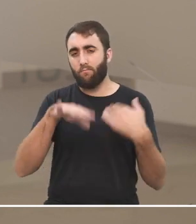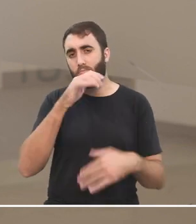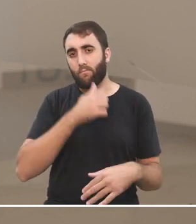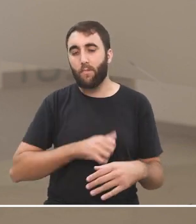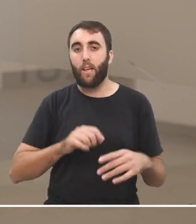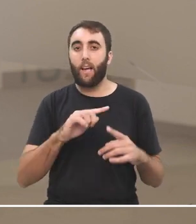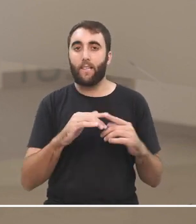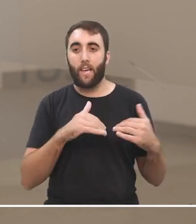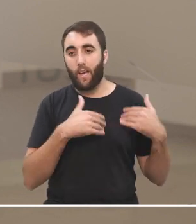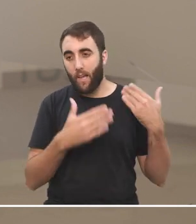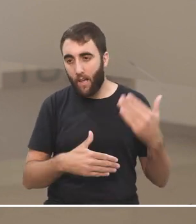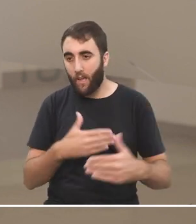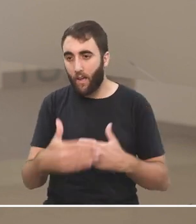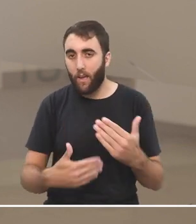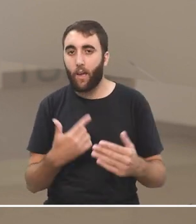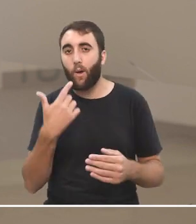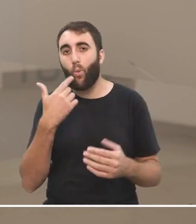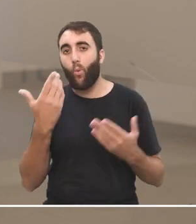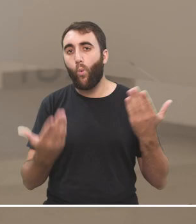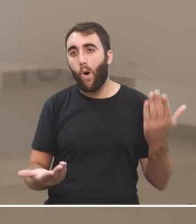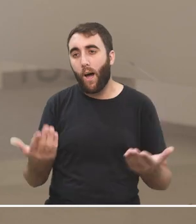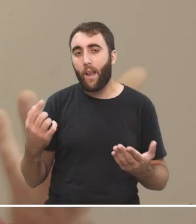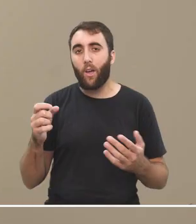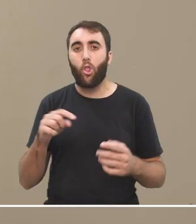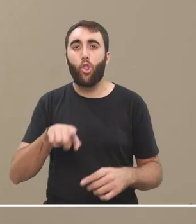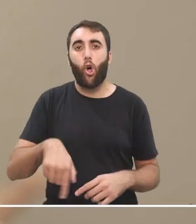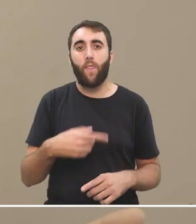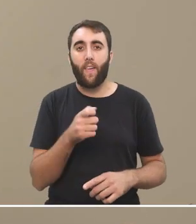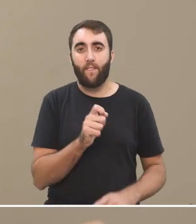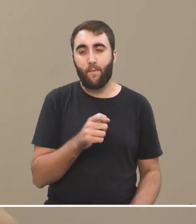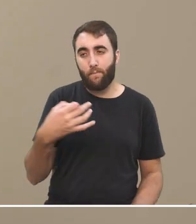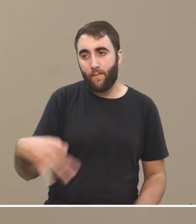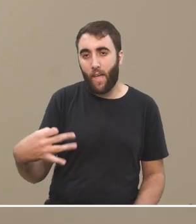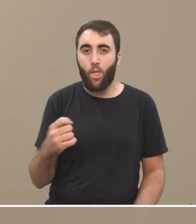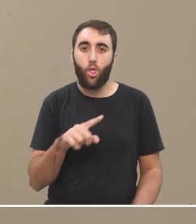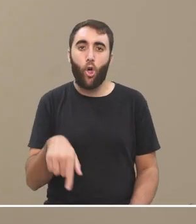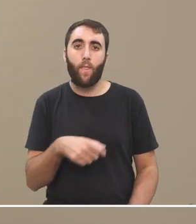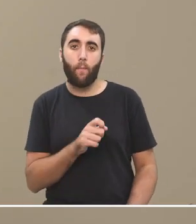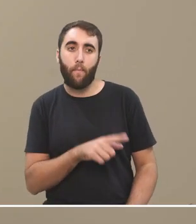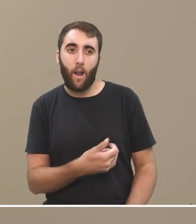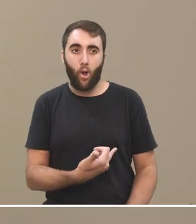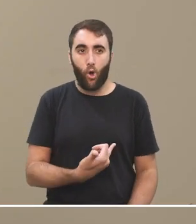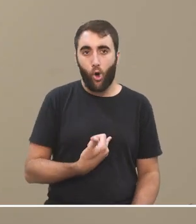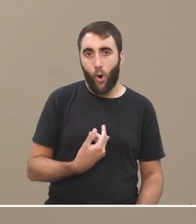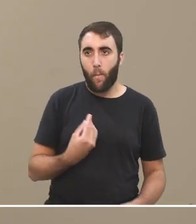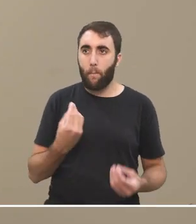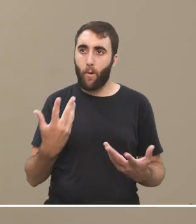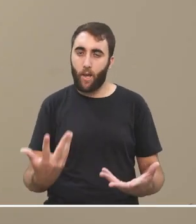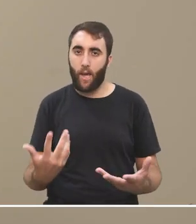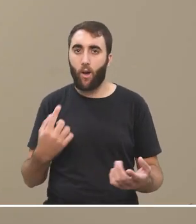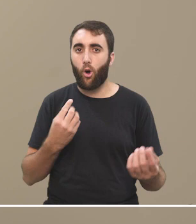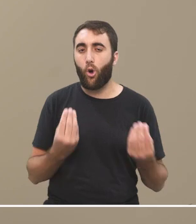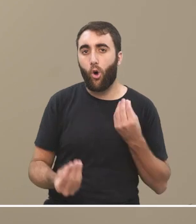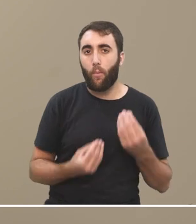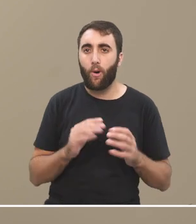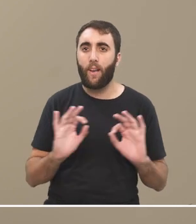viene siendo cuestionado como los matices y la complejidad de la condición humana o sea nadie